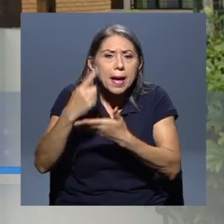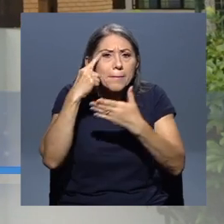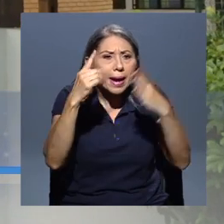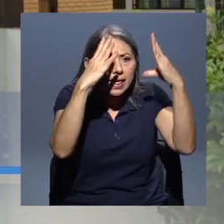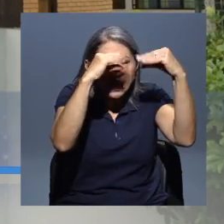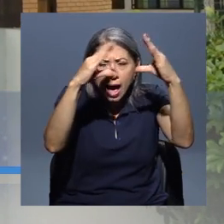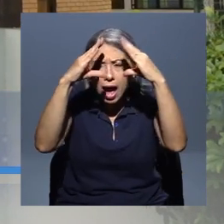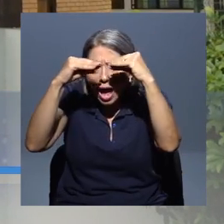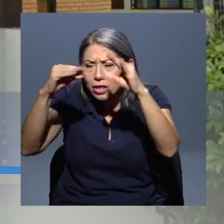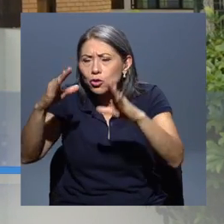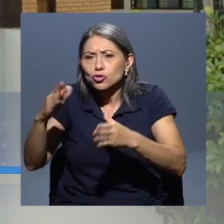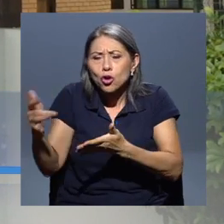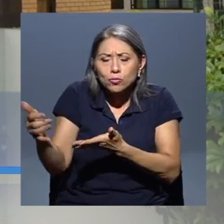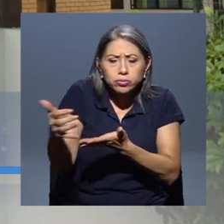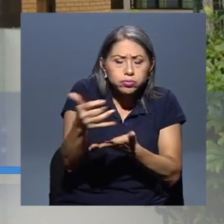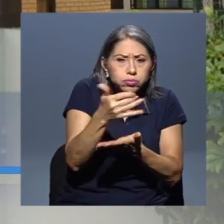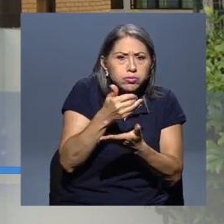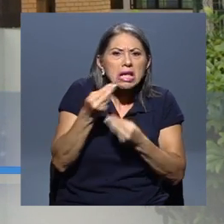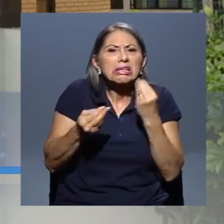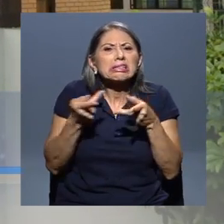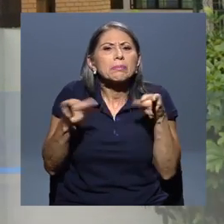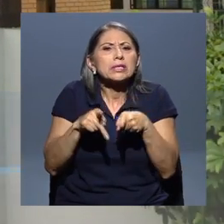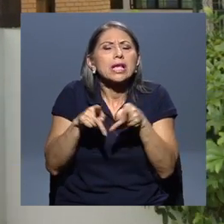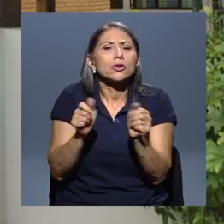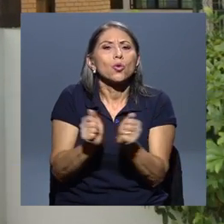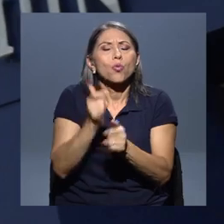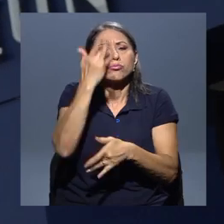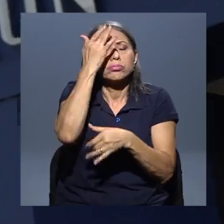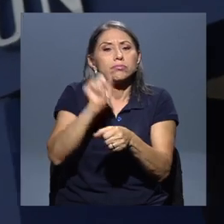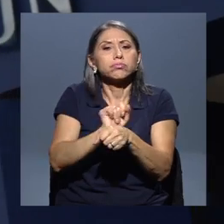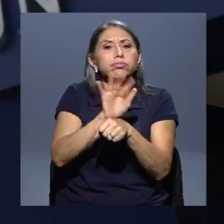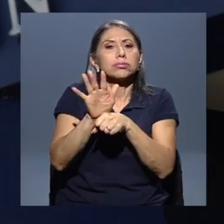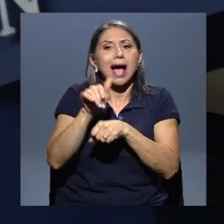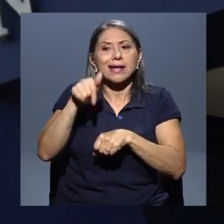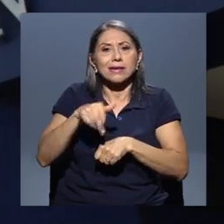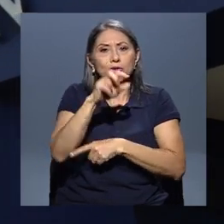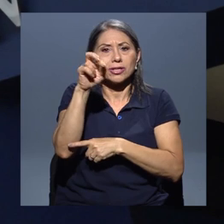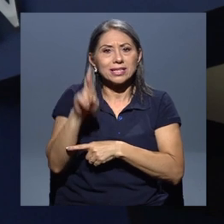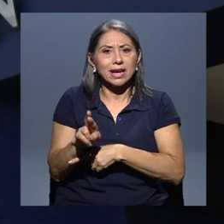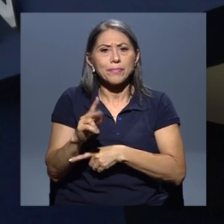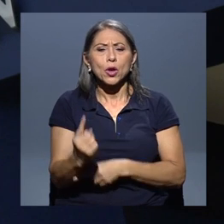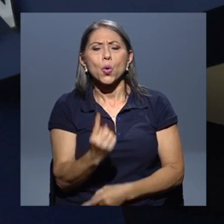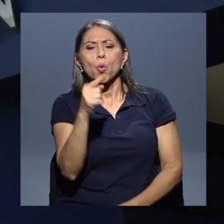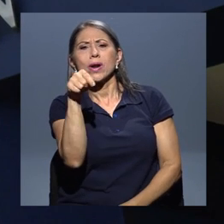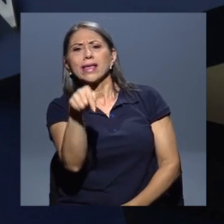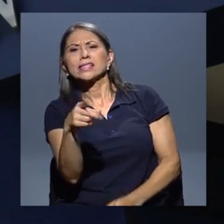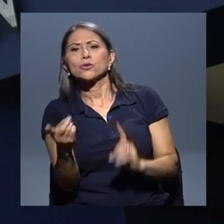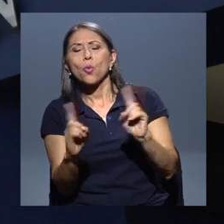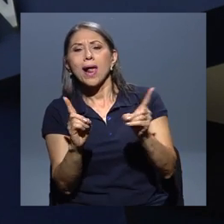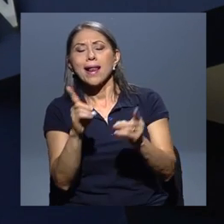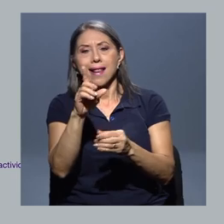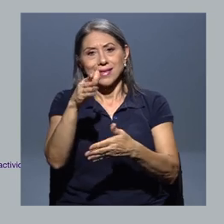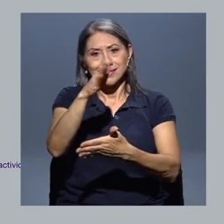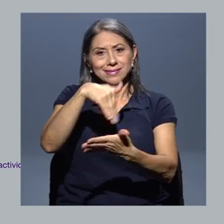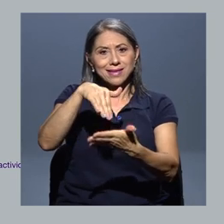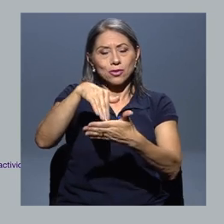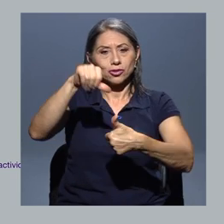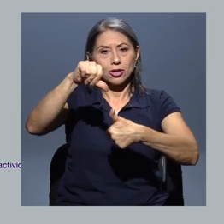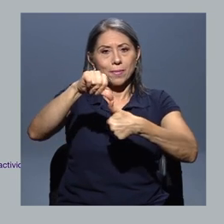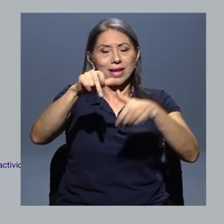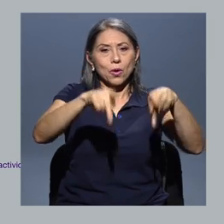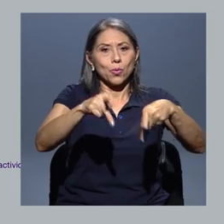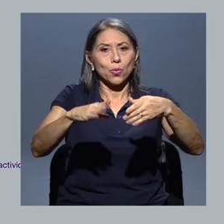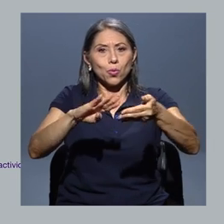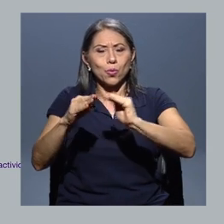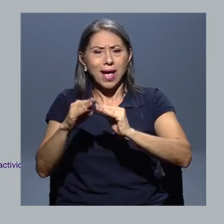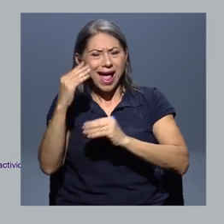indicadores sobre el comportamiento del COVID-19 en el país. Una de ellas ha sido el Centro Centroamericano de Población, que calcula la